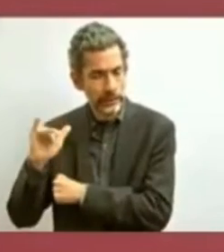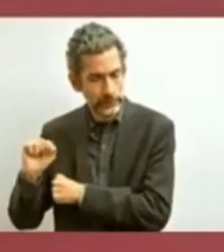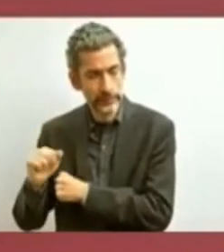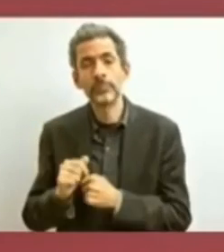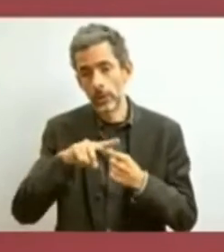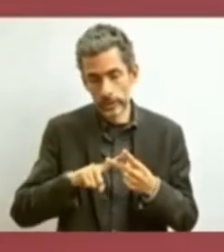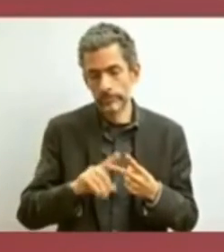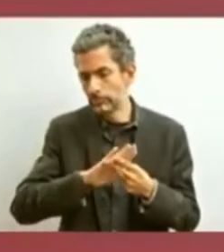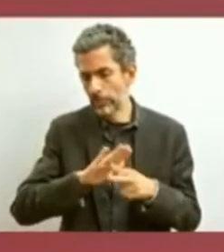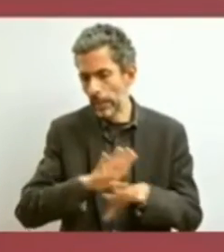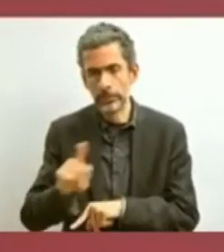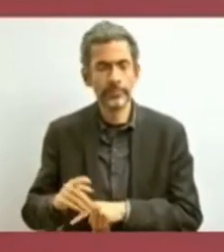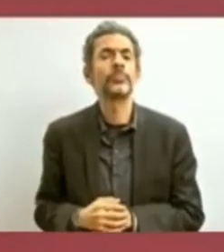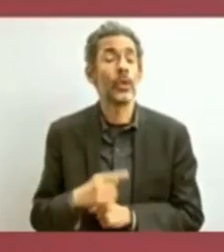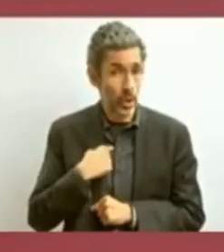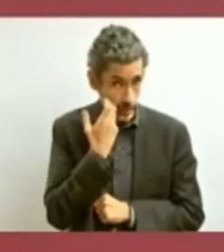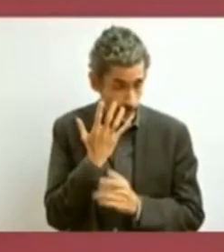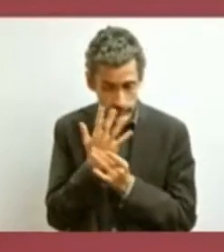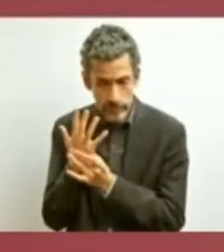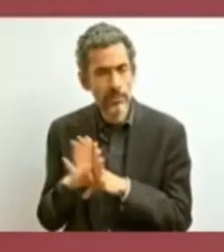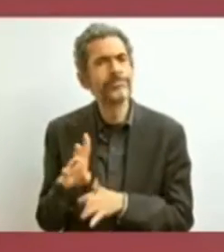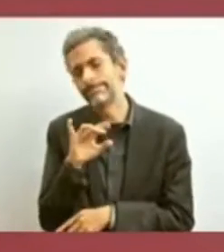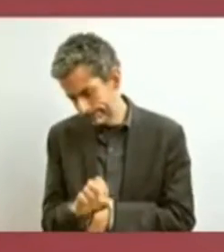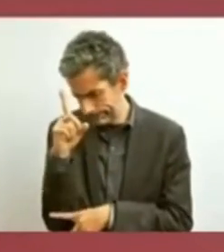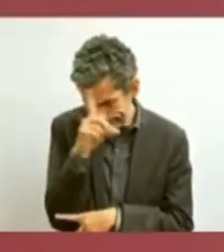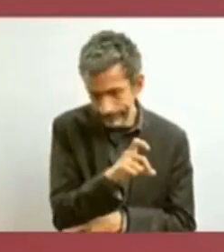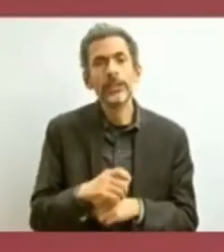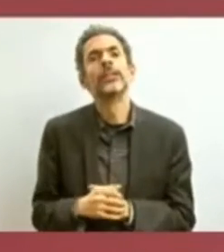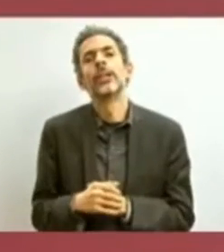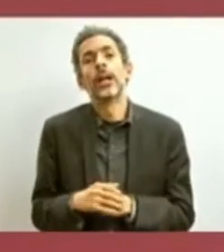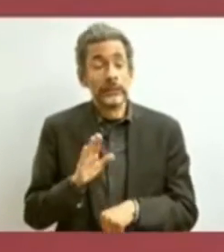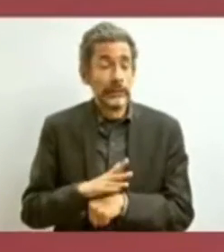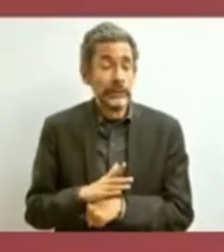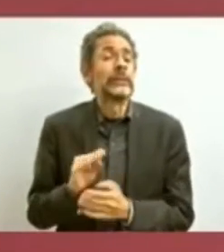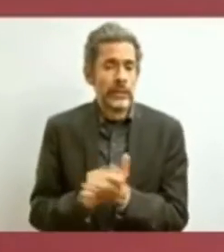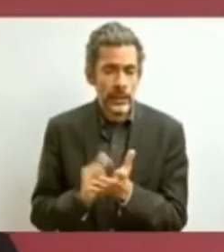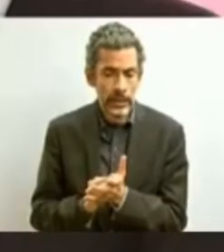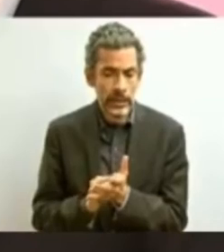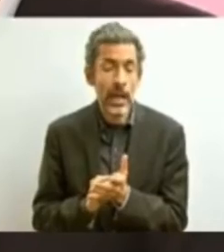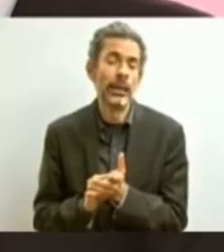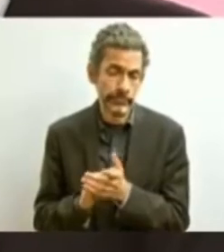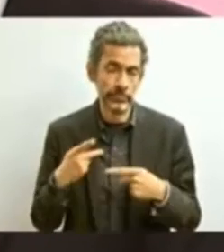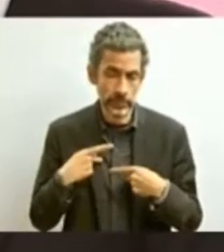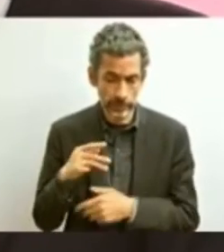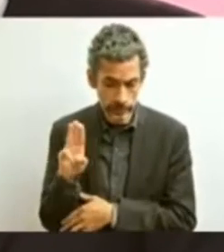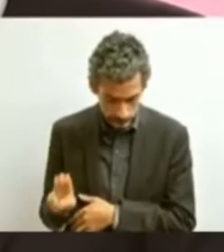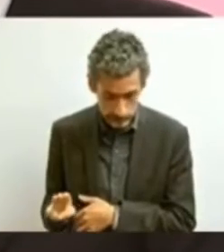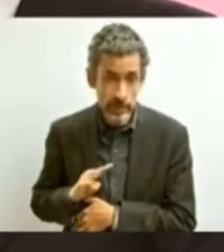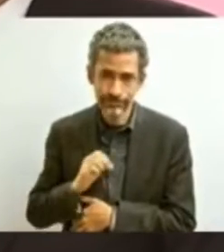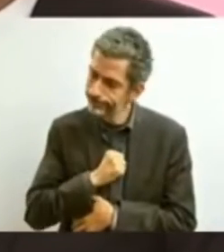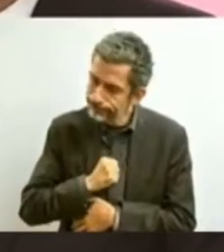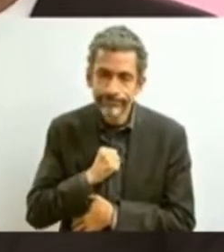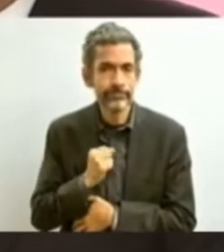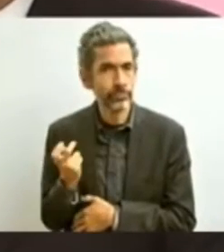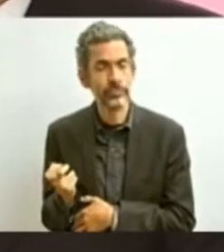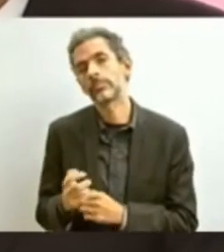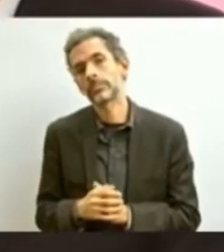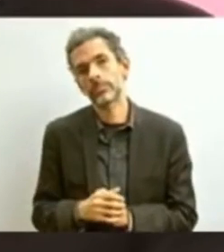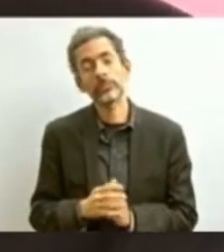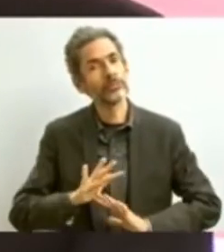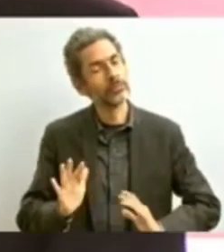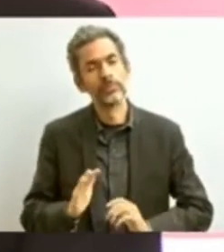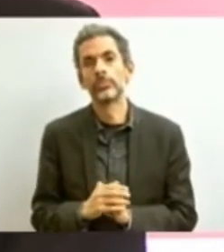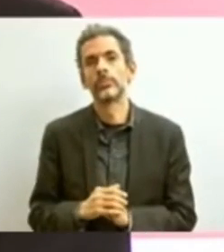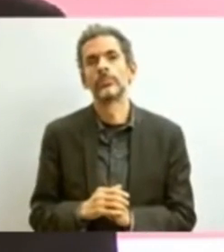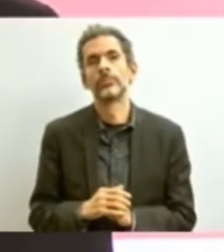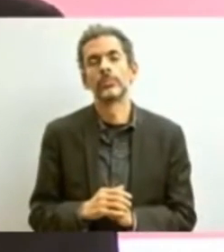Quiero decirles que a pesar de los pesares de que todavía siguen falleciendo personas, que nos duele mucho, ya